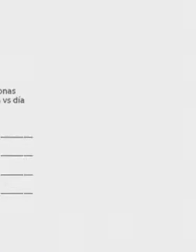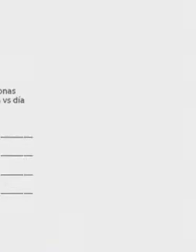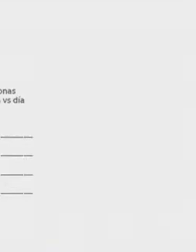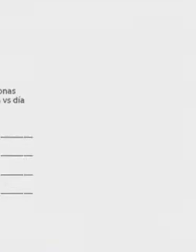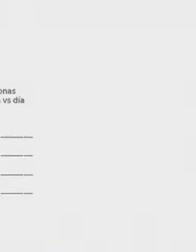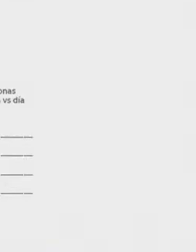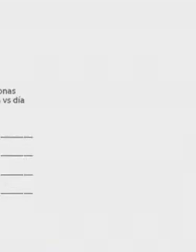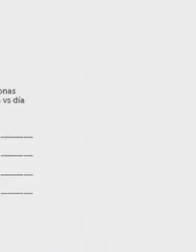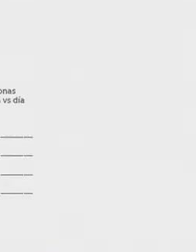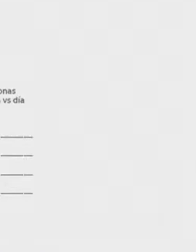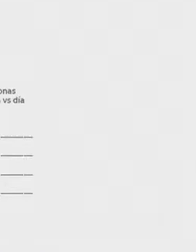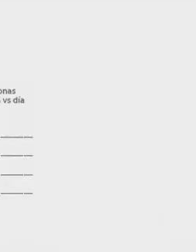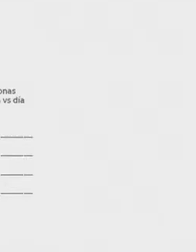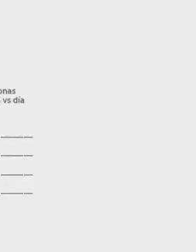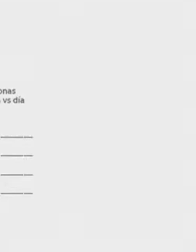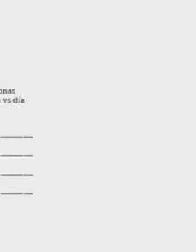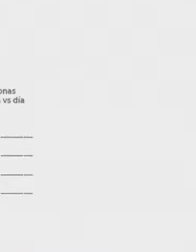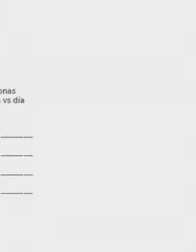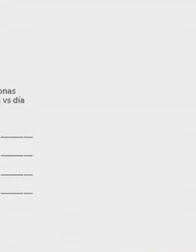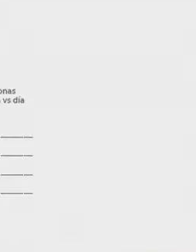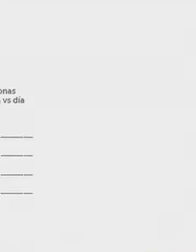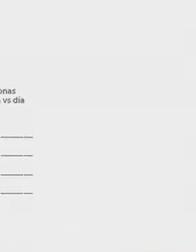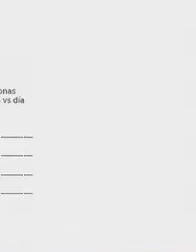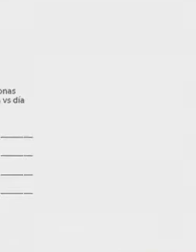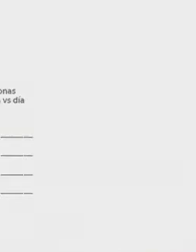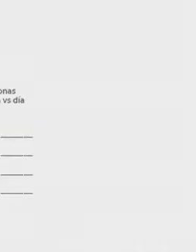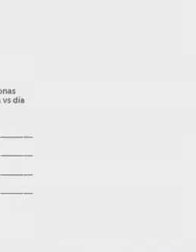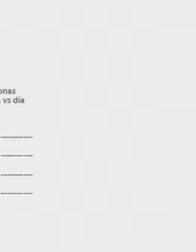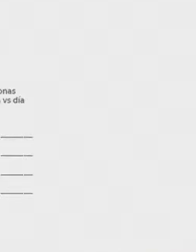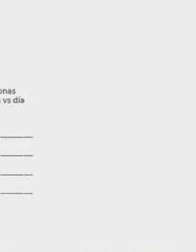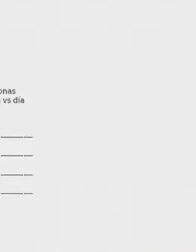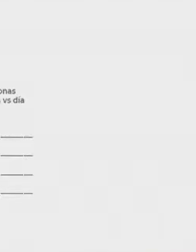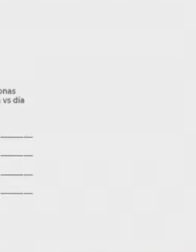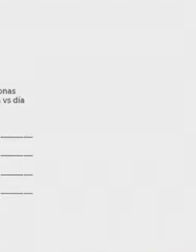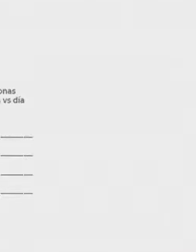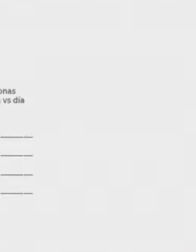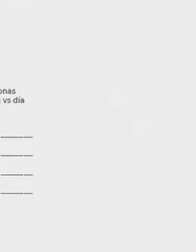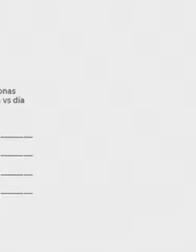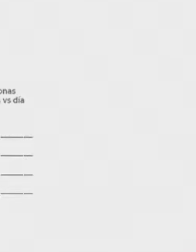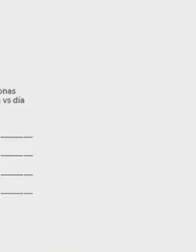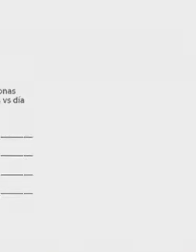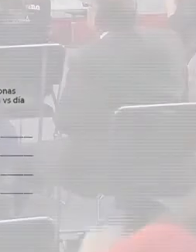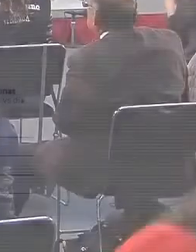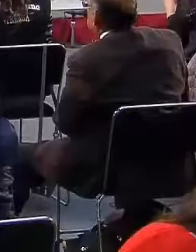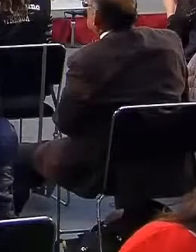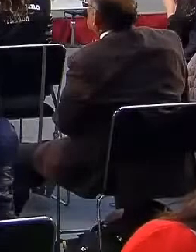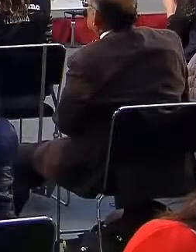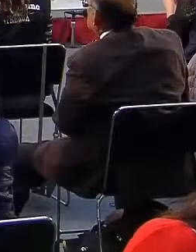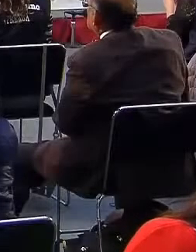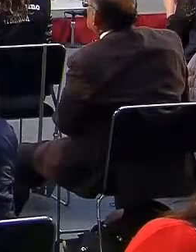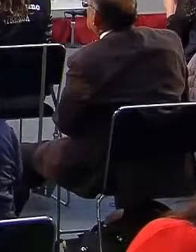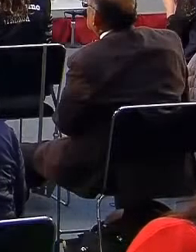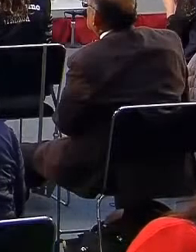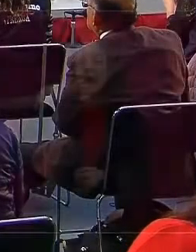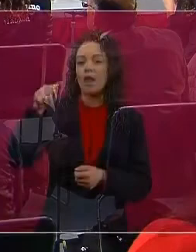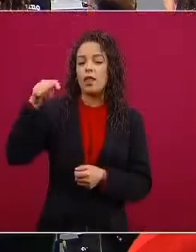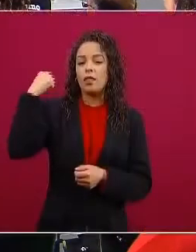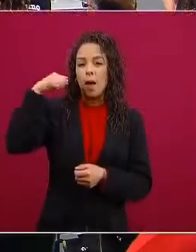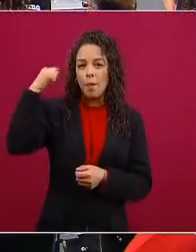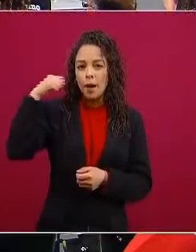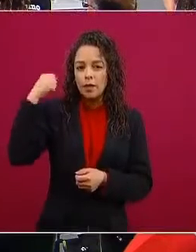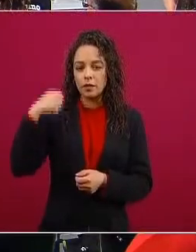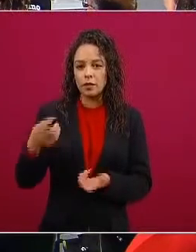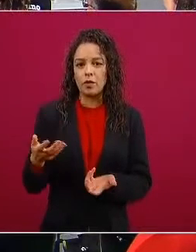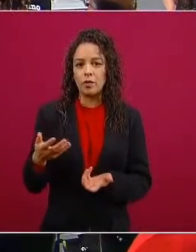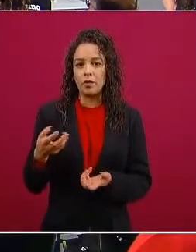Pénjamo Guanajuato Palenque Chiapas San Felipe El Progreso México y Macuspana Tabasco este